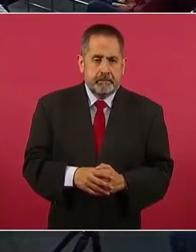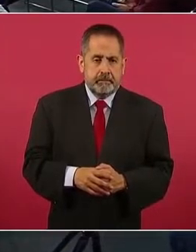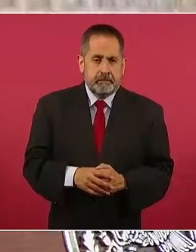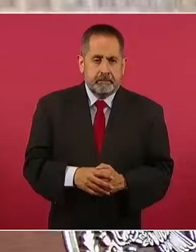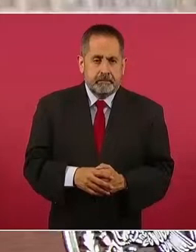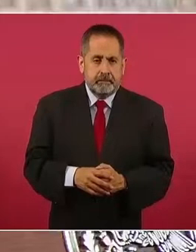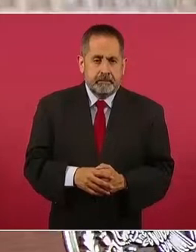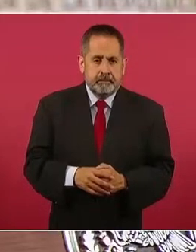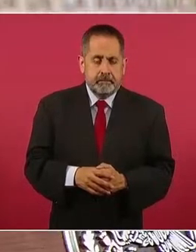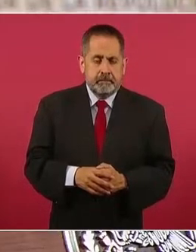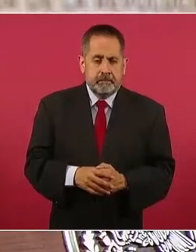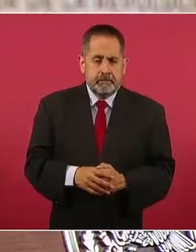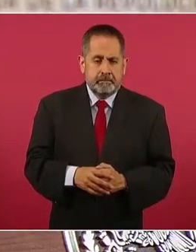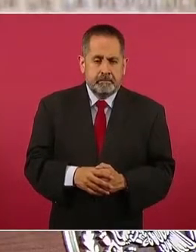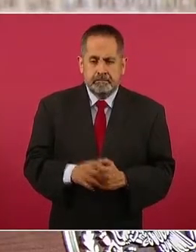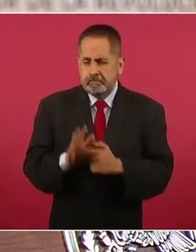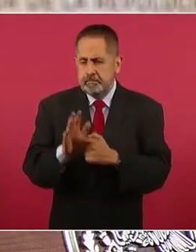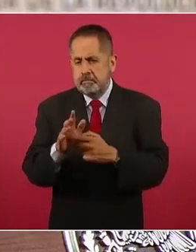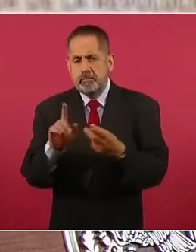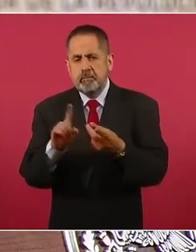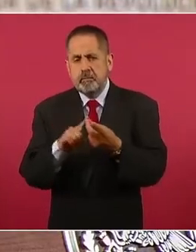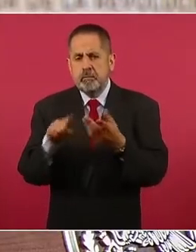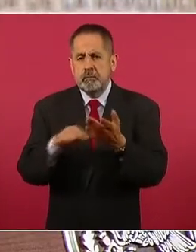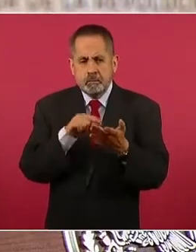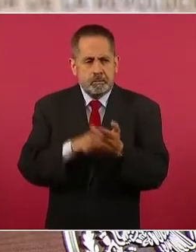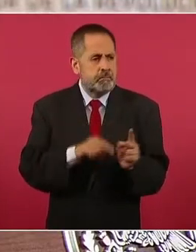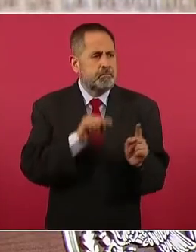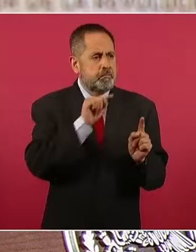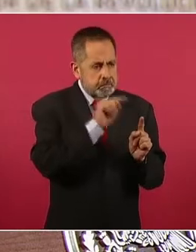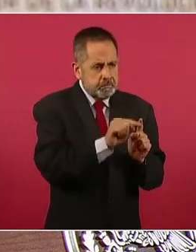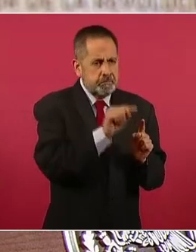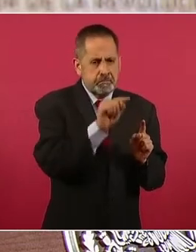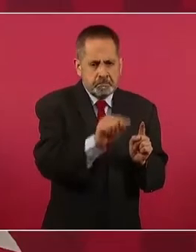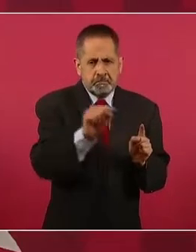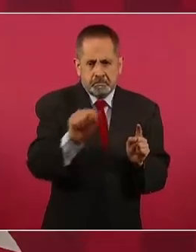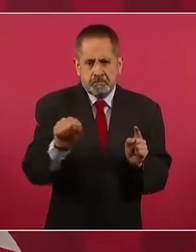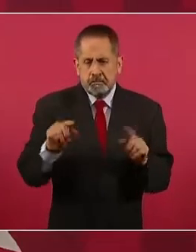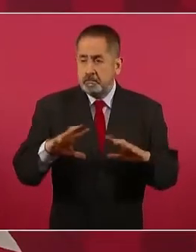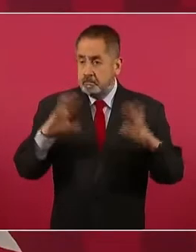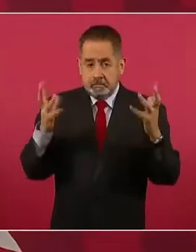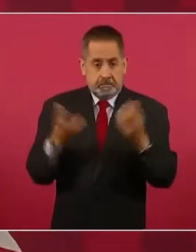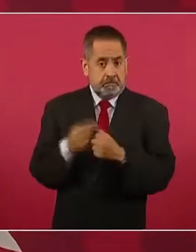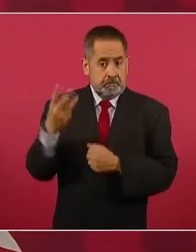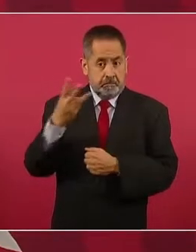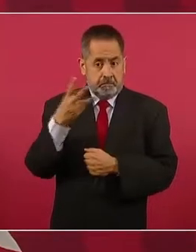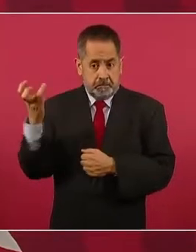Y les puedo decir dónde de los 300,